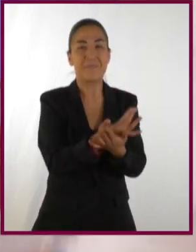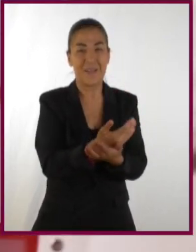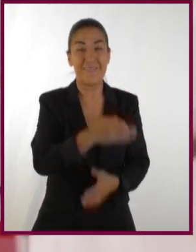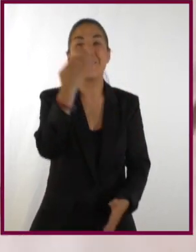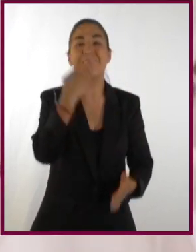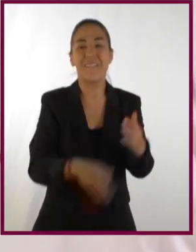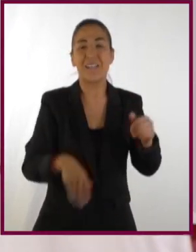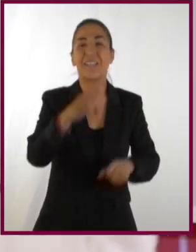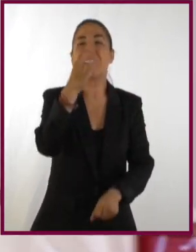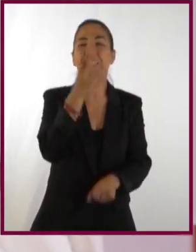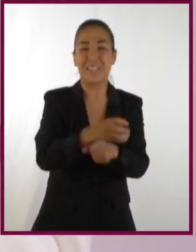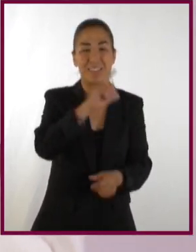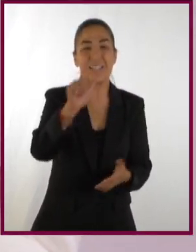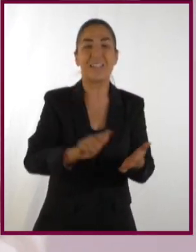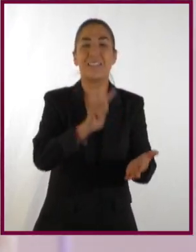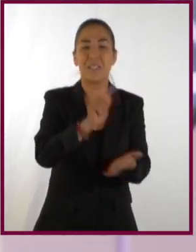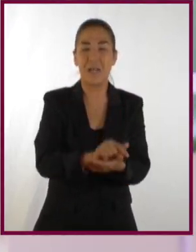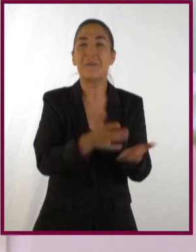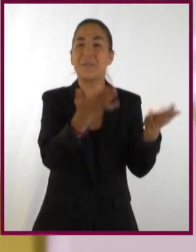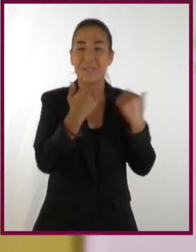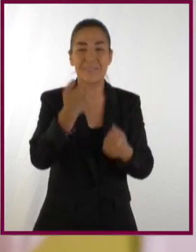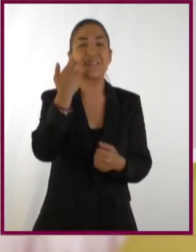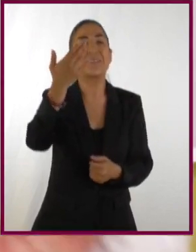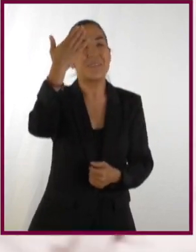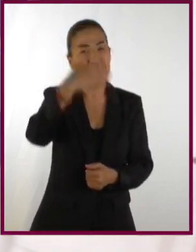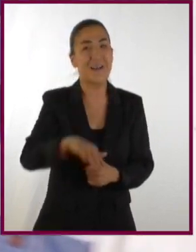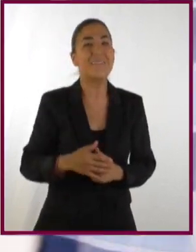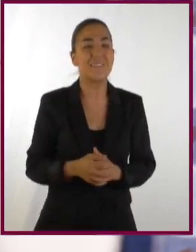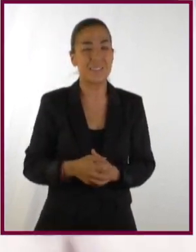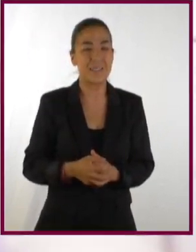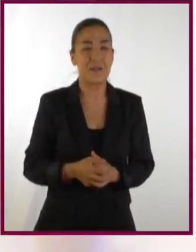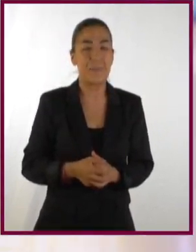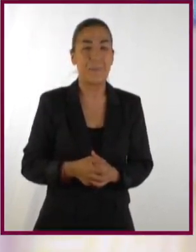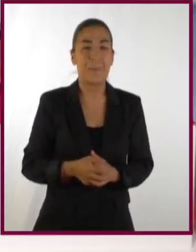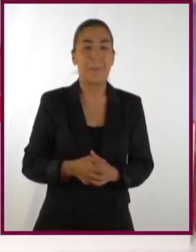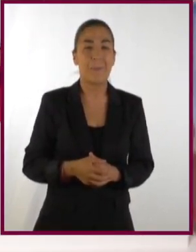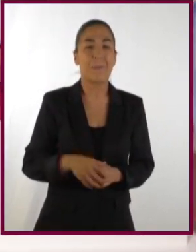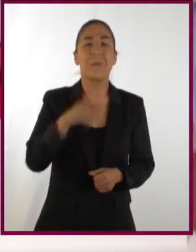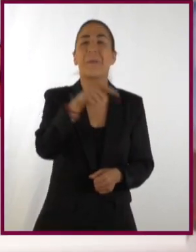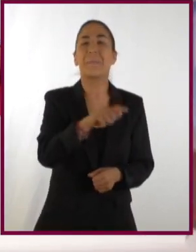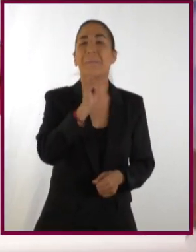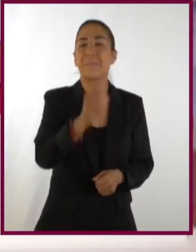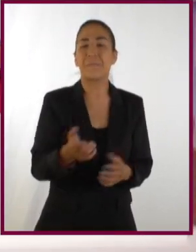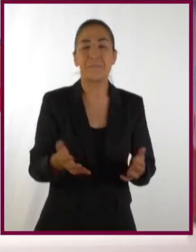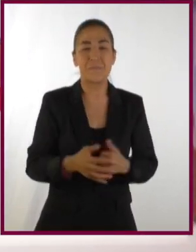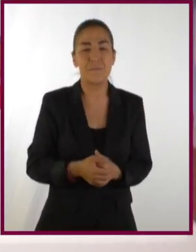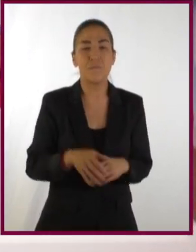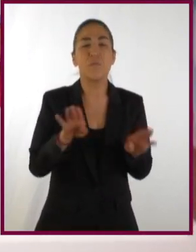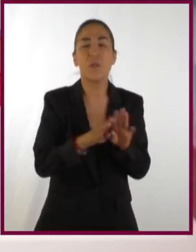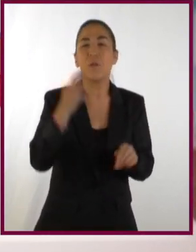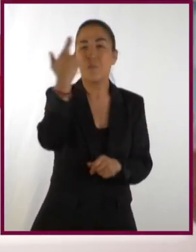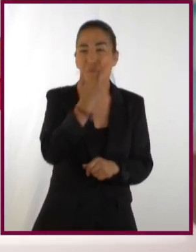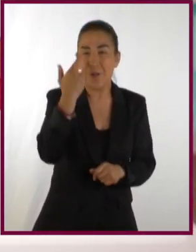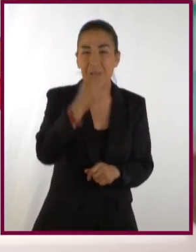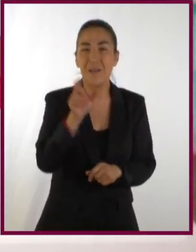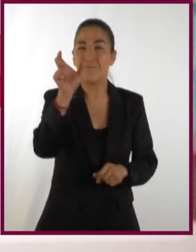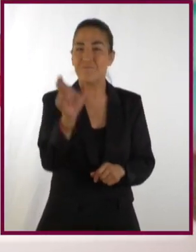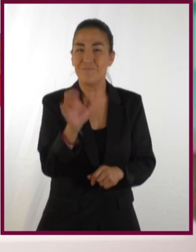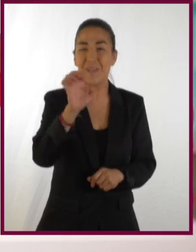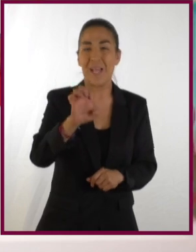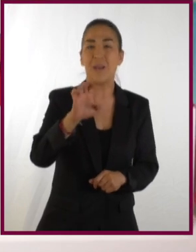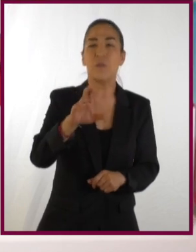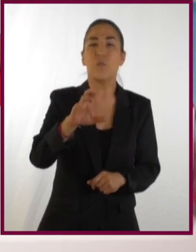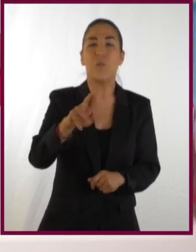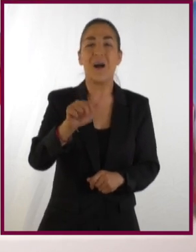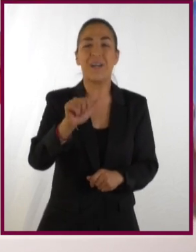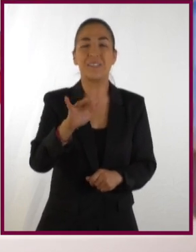No hombre, espérate. Todavía falta la tercera ley. Oye, a ver, ver, suelta la sopa, ya quiero saber. Pues mira, esto más bien tiene que ver